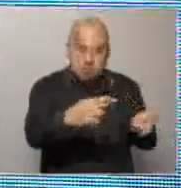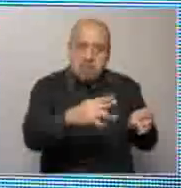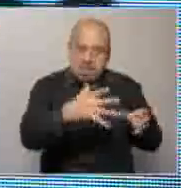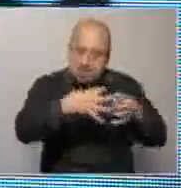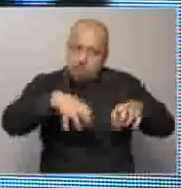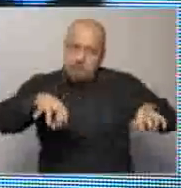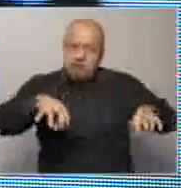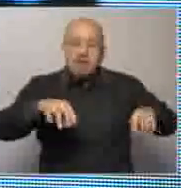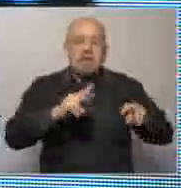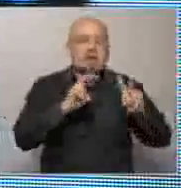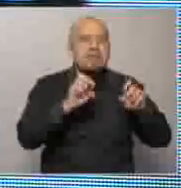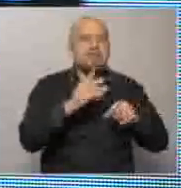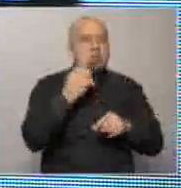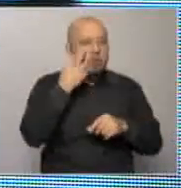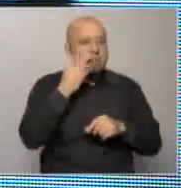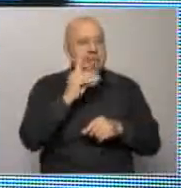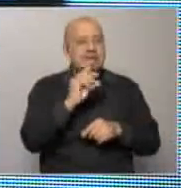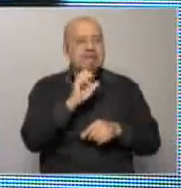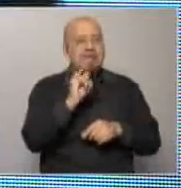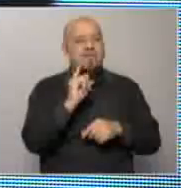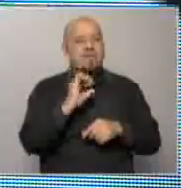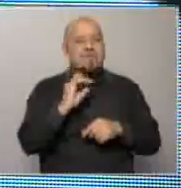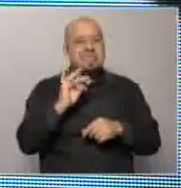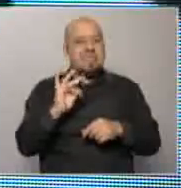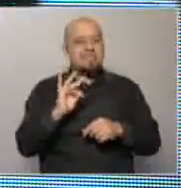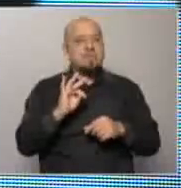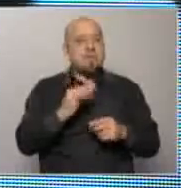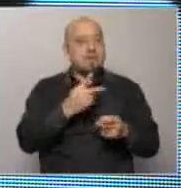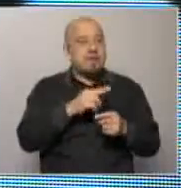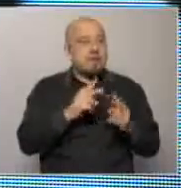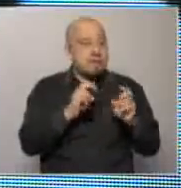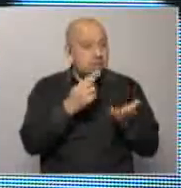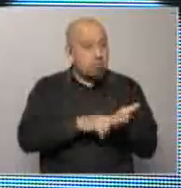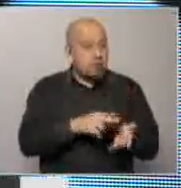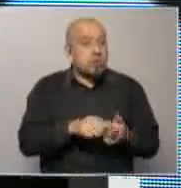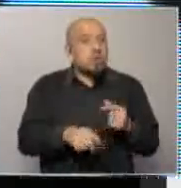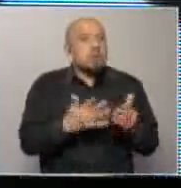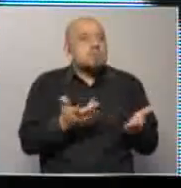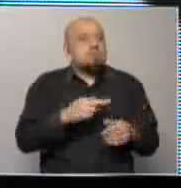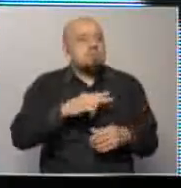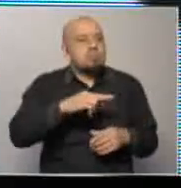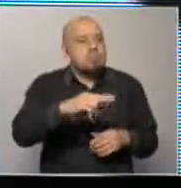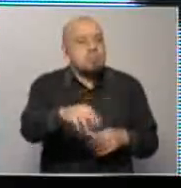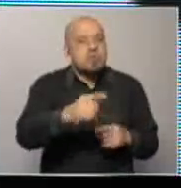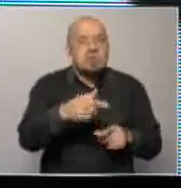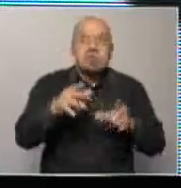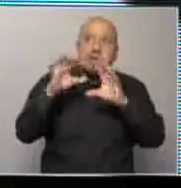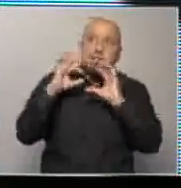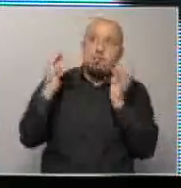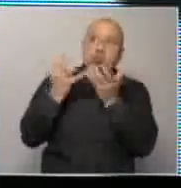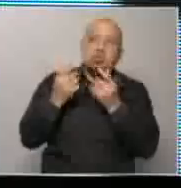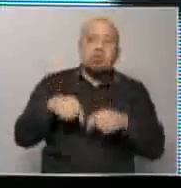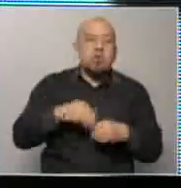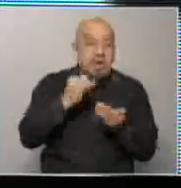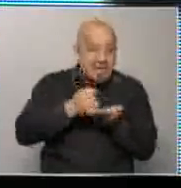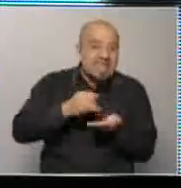el problema del déficit fiscal es su eventual insostenibilidad claro mientras me presta el mundo mientras las